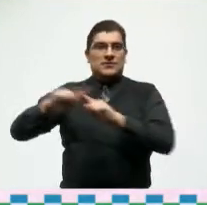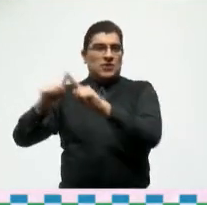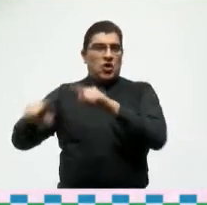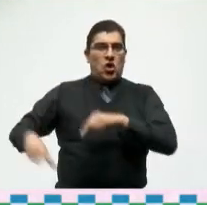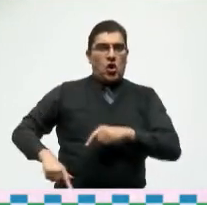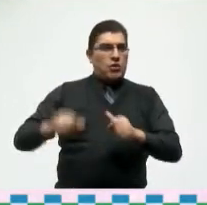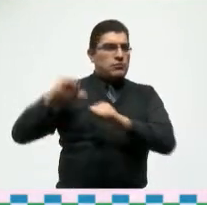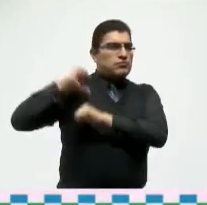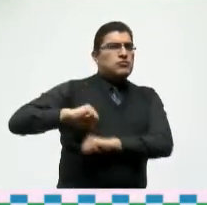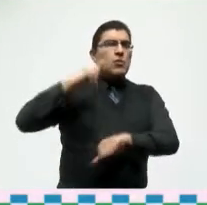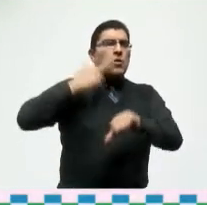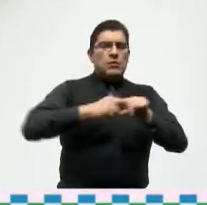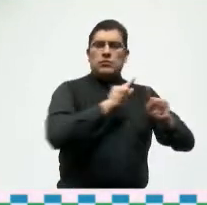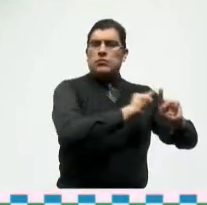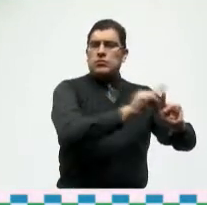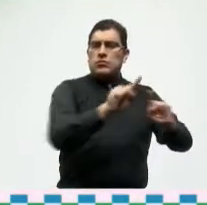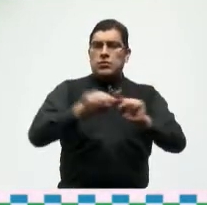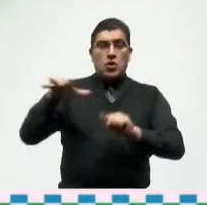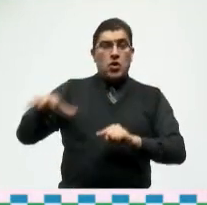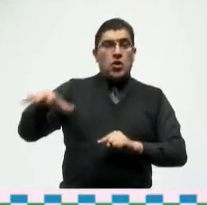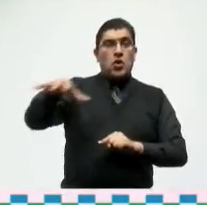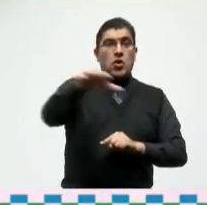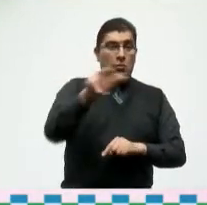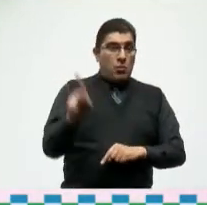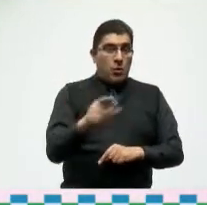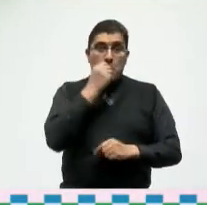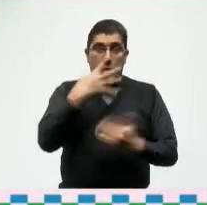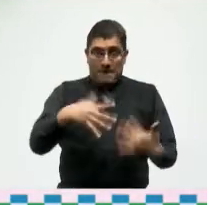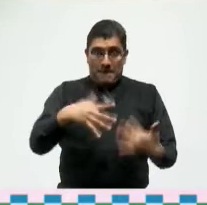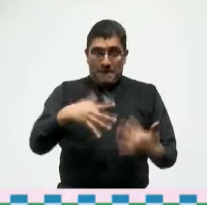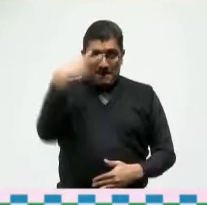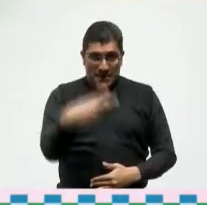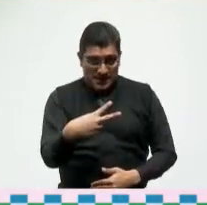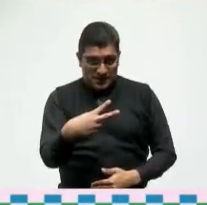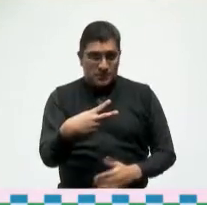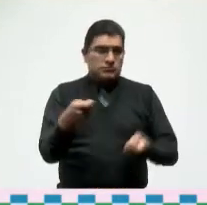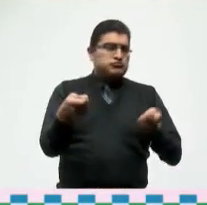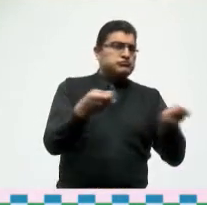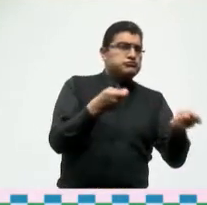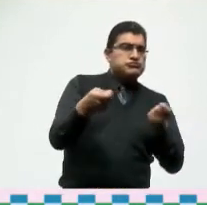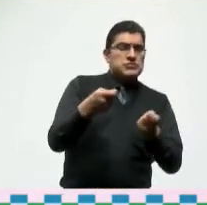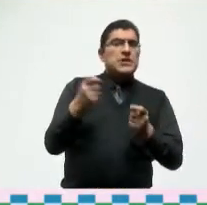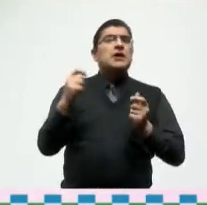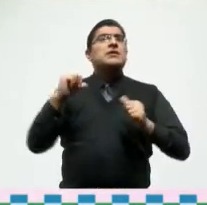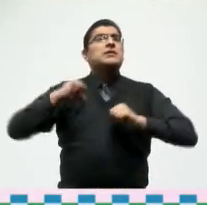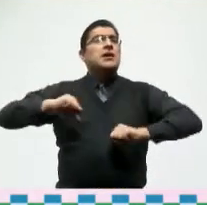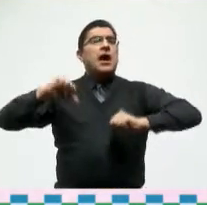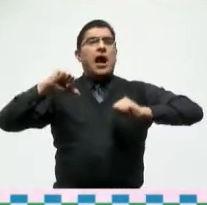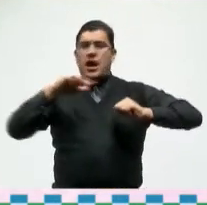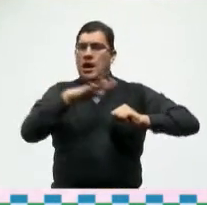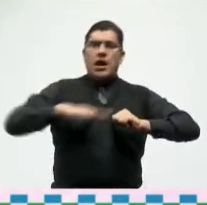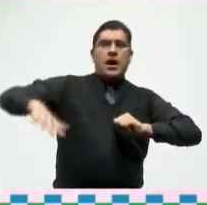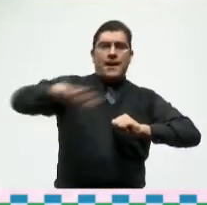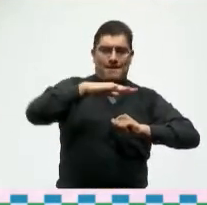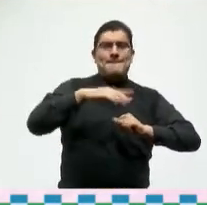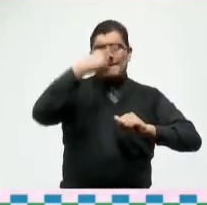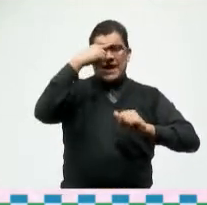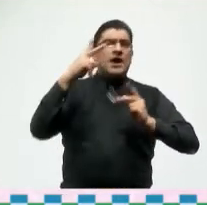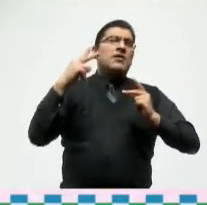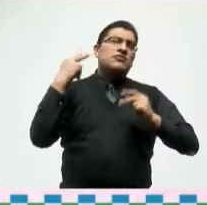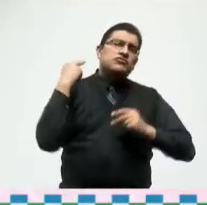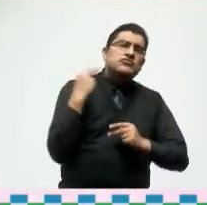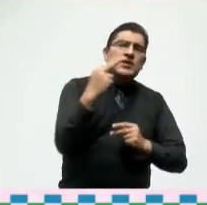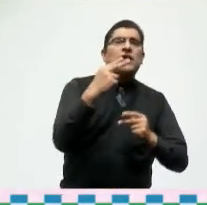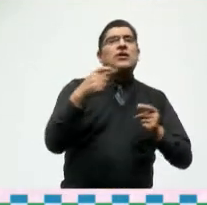operan también en los pueblos mágicos de México operadores agentes de viaje prestadores de servicios turísticos